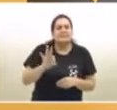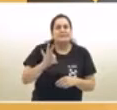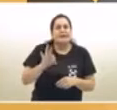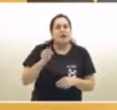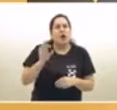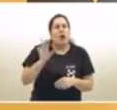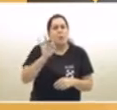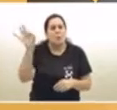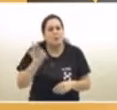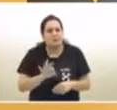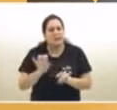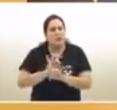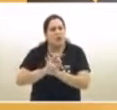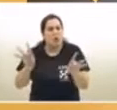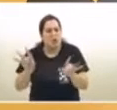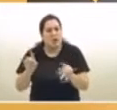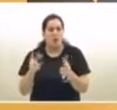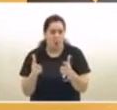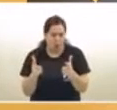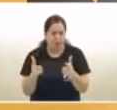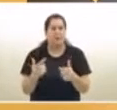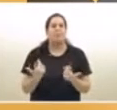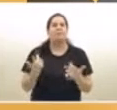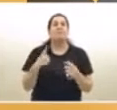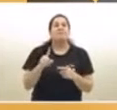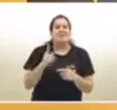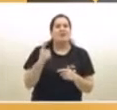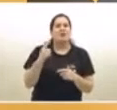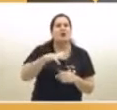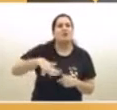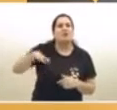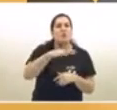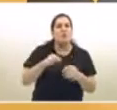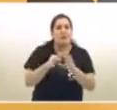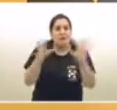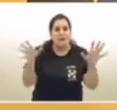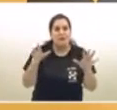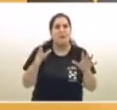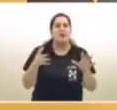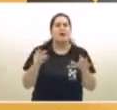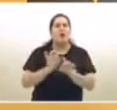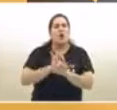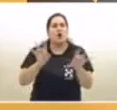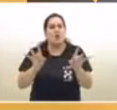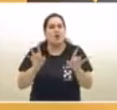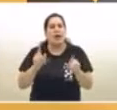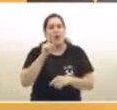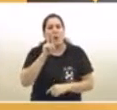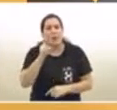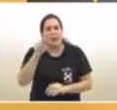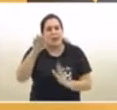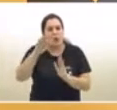probado en el mundo que el riesgo de contagio al aire libre es mucho menor que en las actividades cerradas.